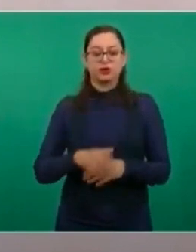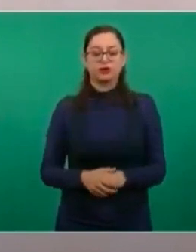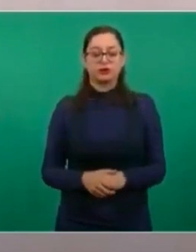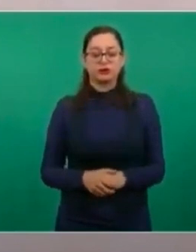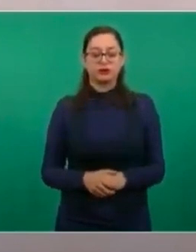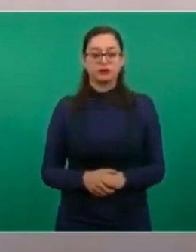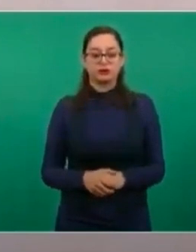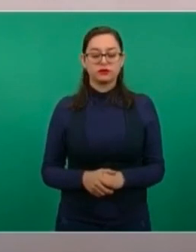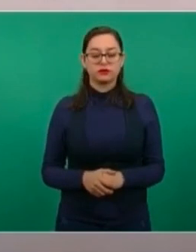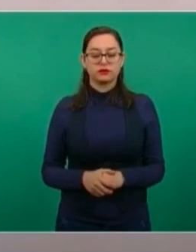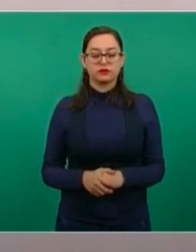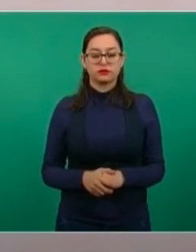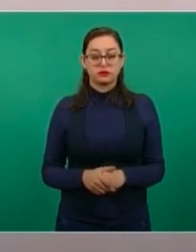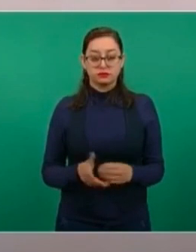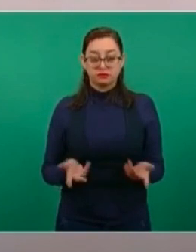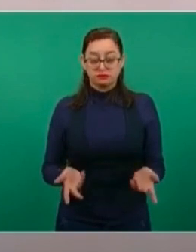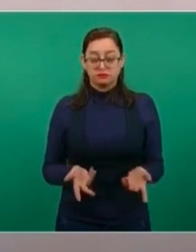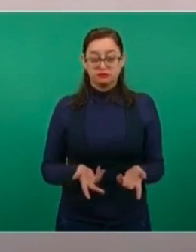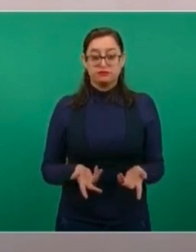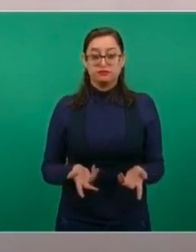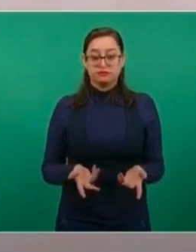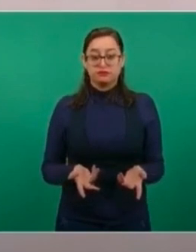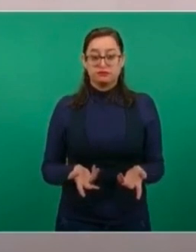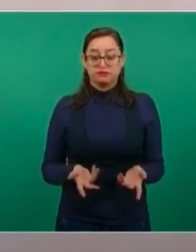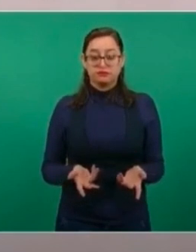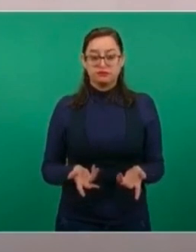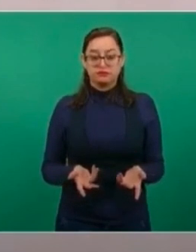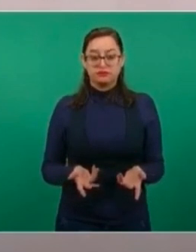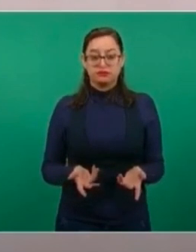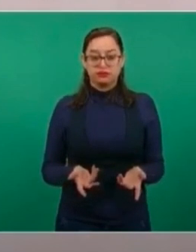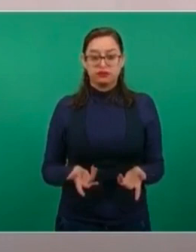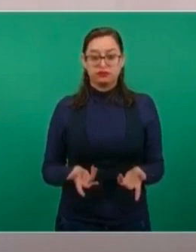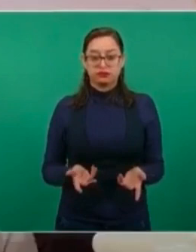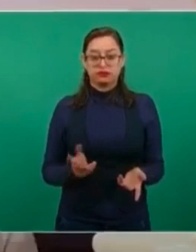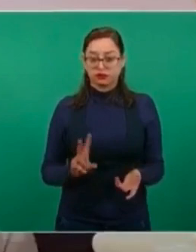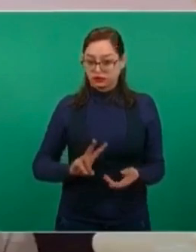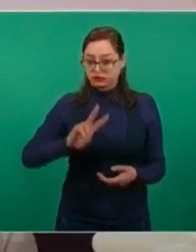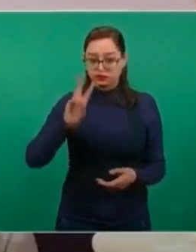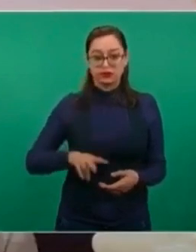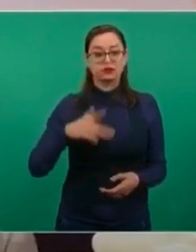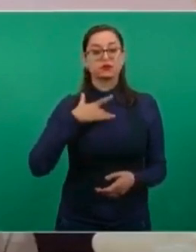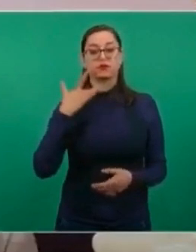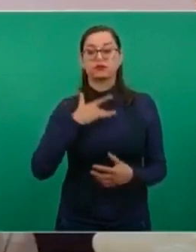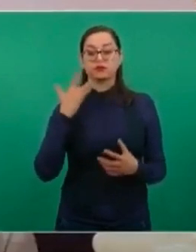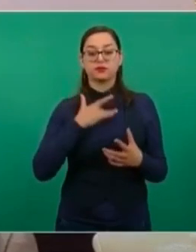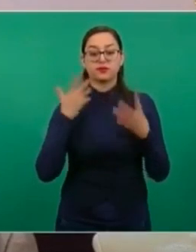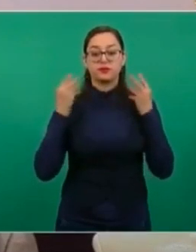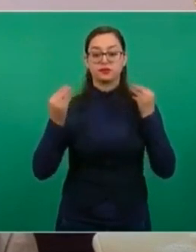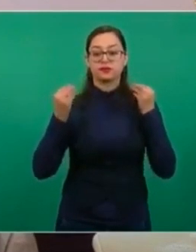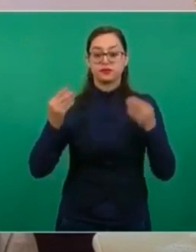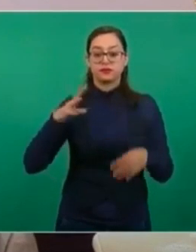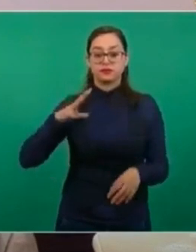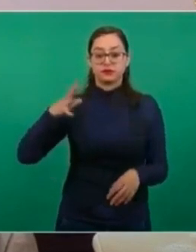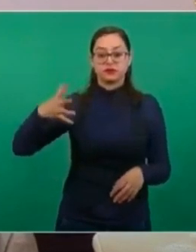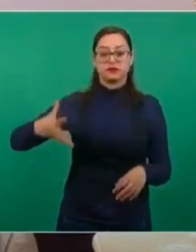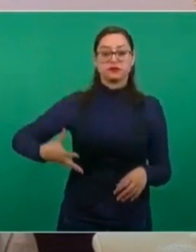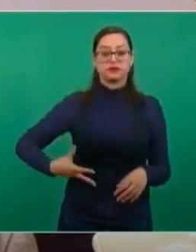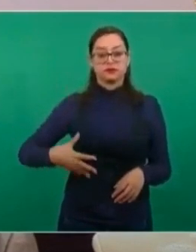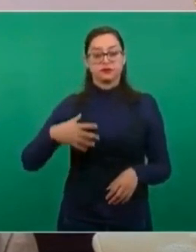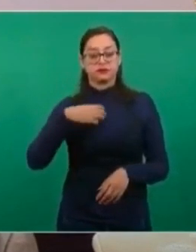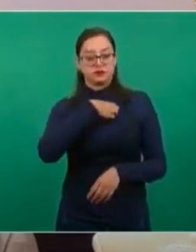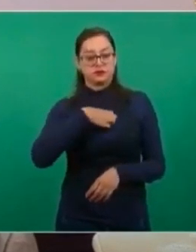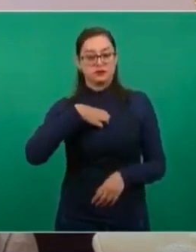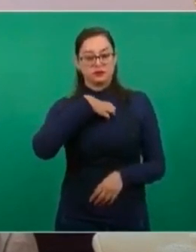es un timbre de orgullo, algo que produce satisfacción,